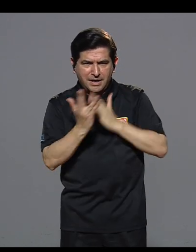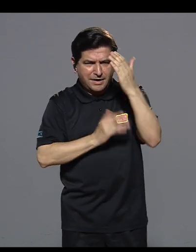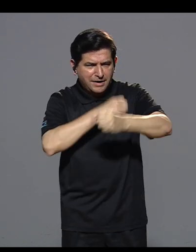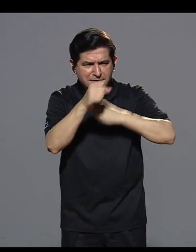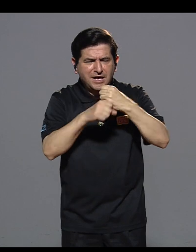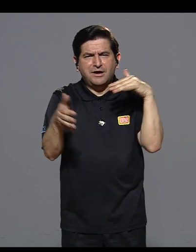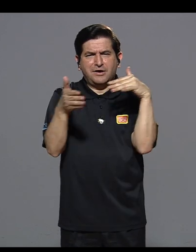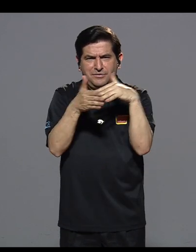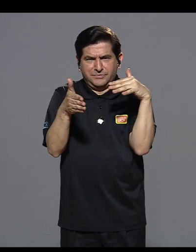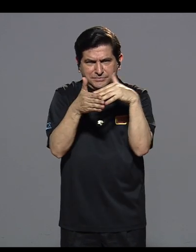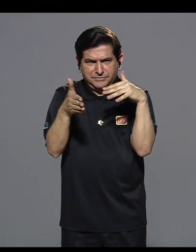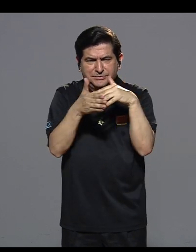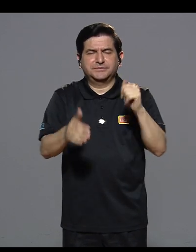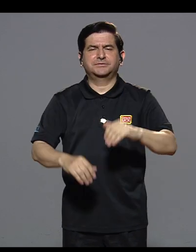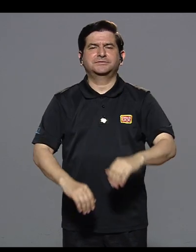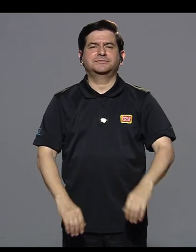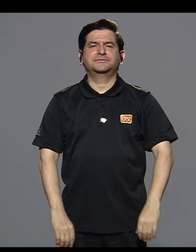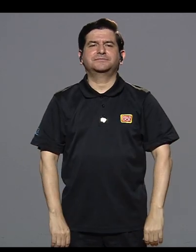años de estudio que ha tenido.